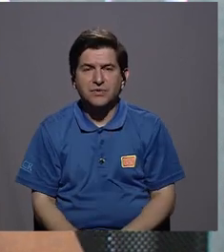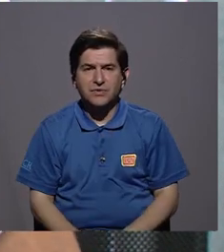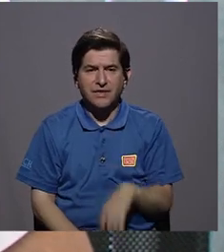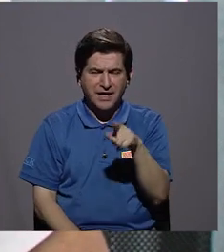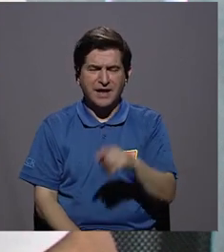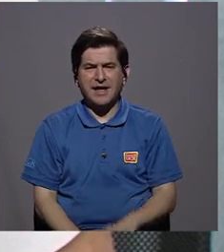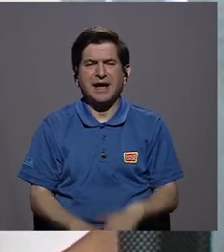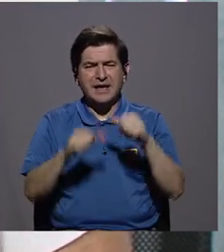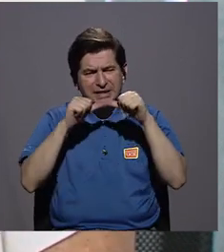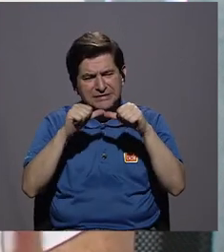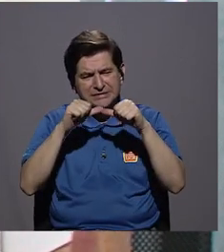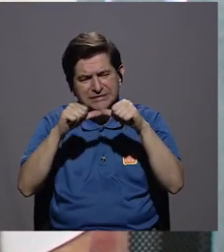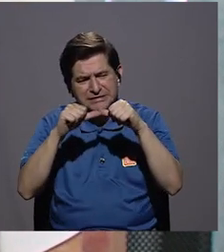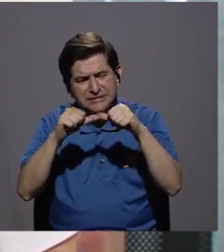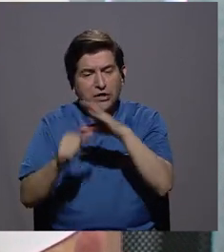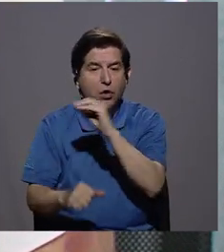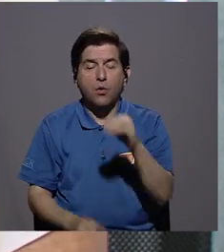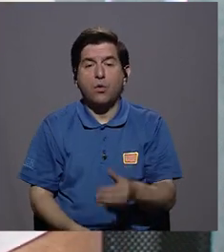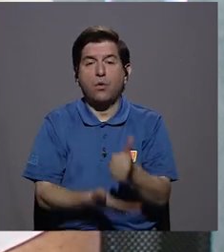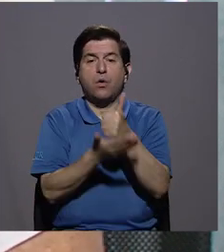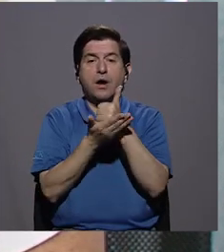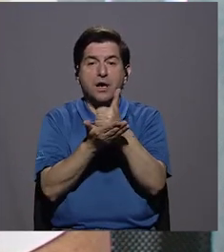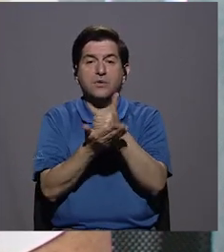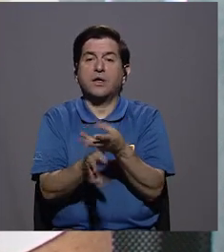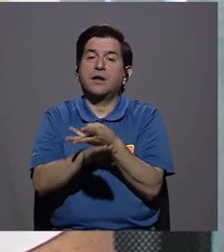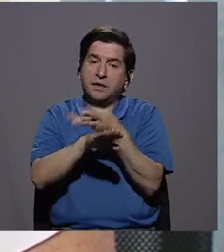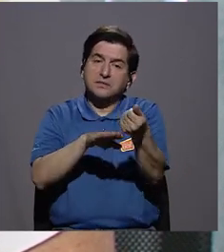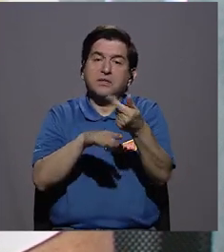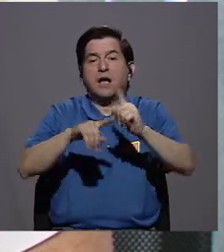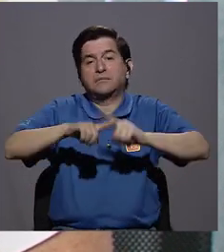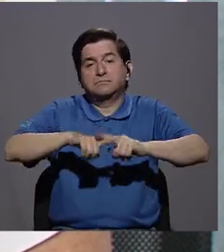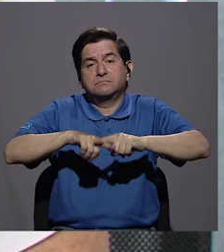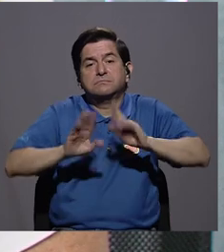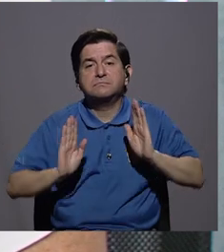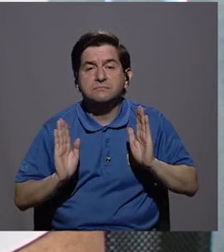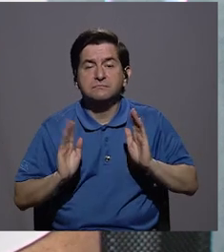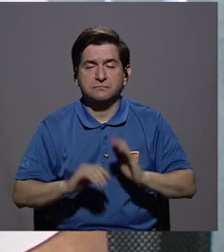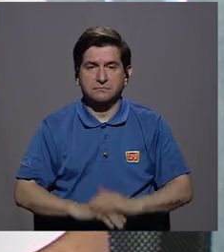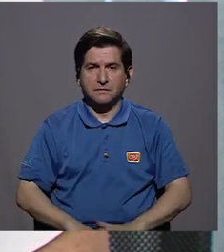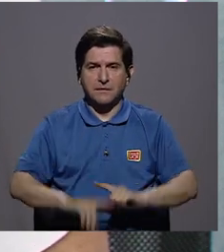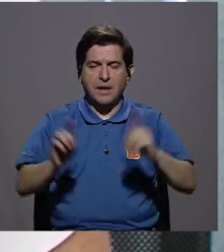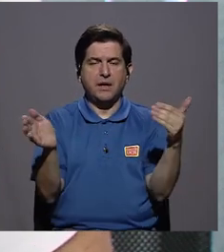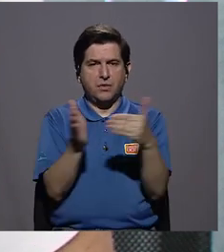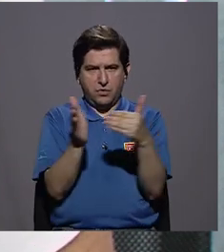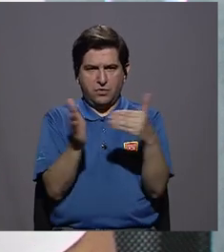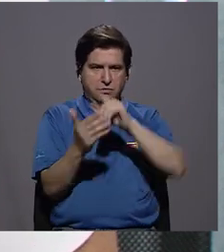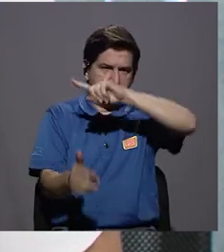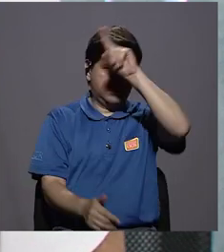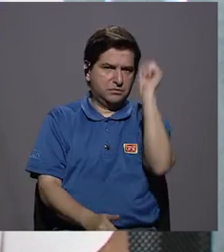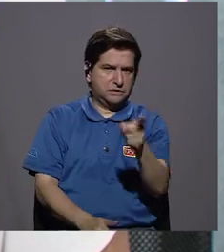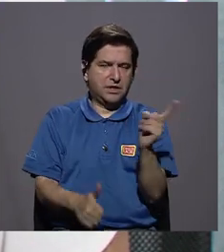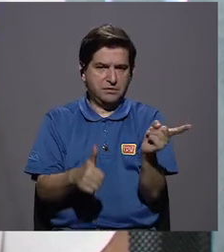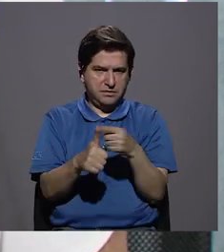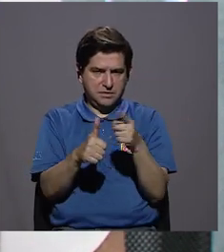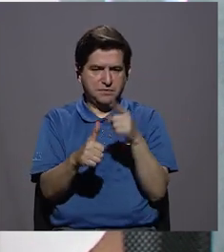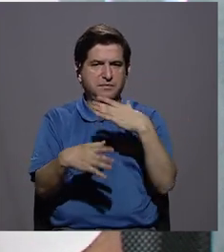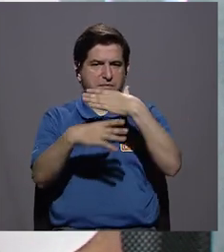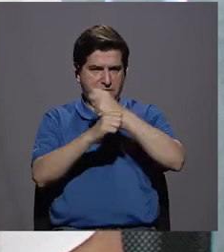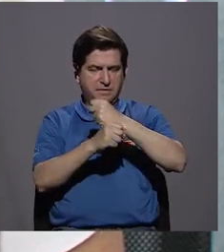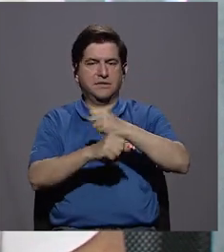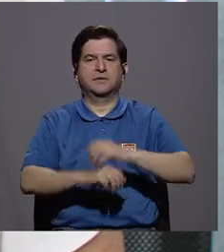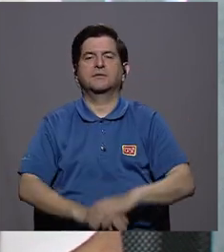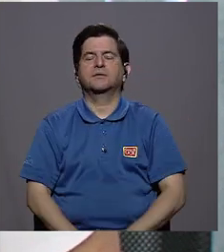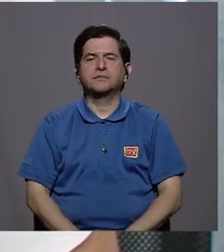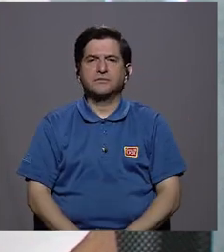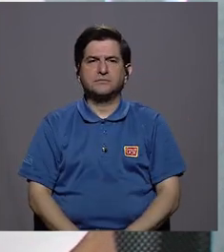cronifique la herida o va a contribuir a que se sane. Pero ciertamente, y volviendo a la pregunta original que usted me hace,